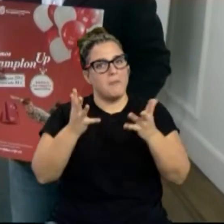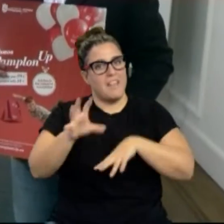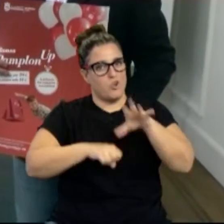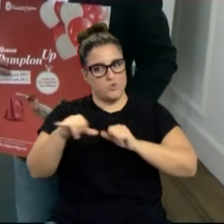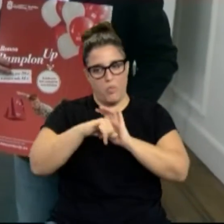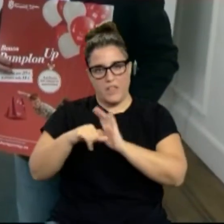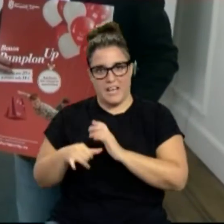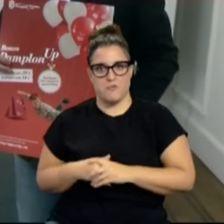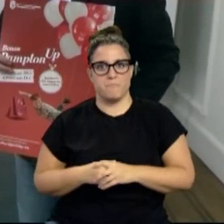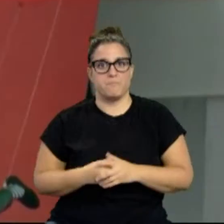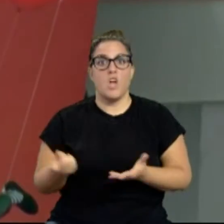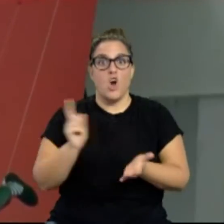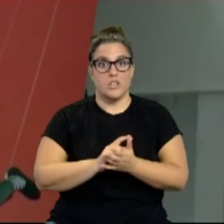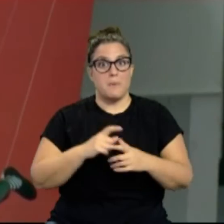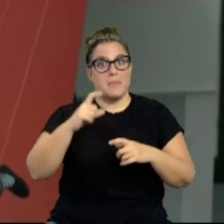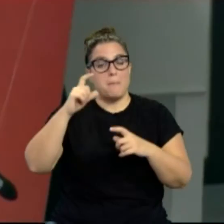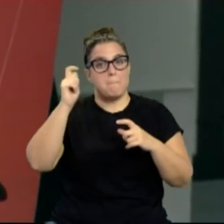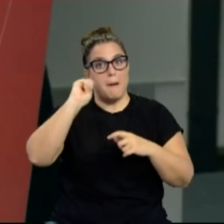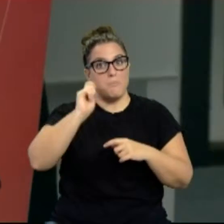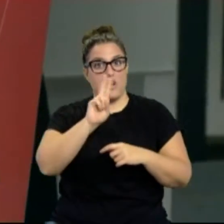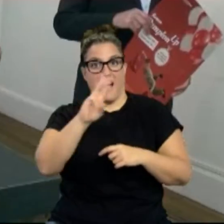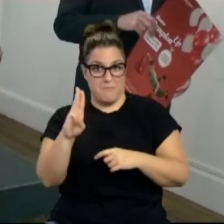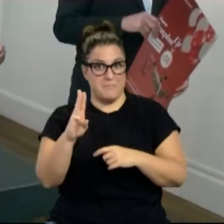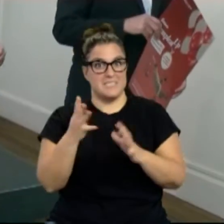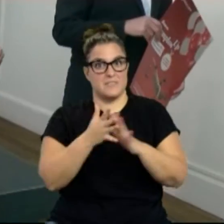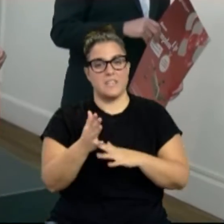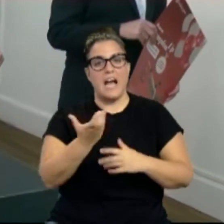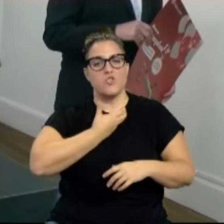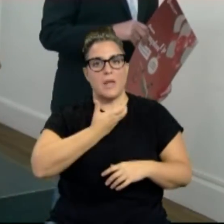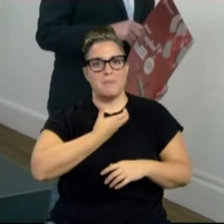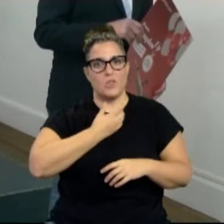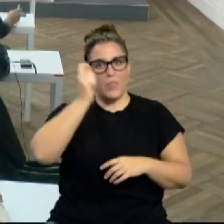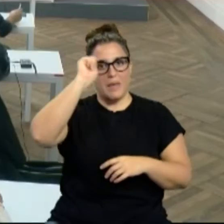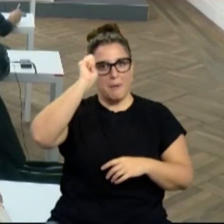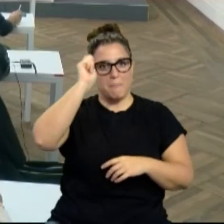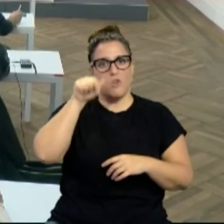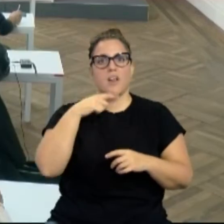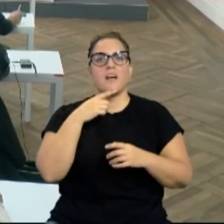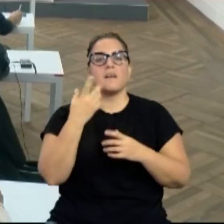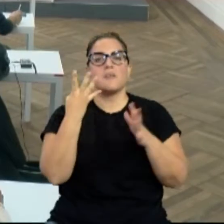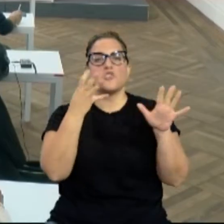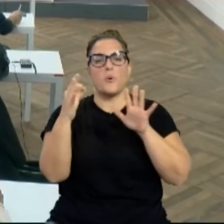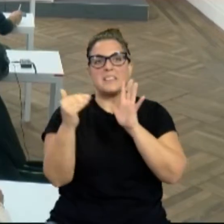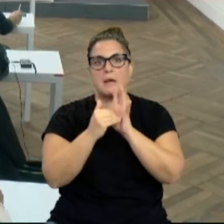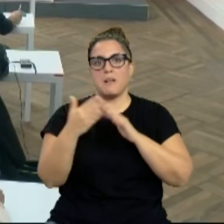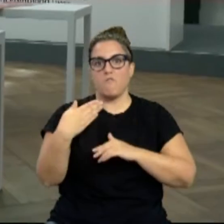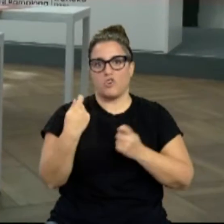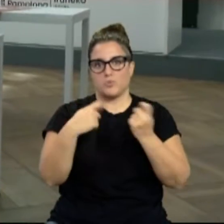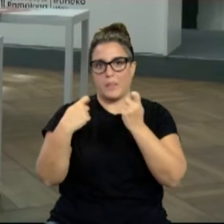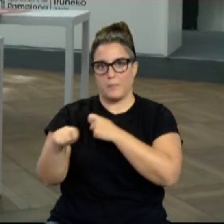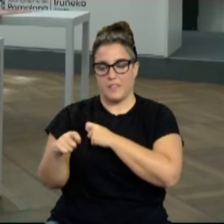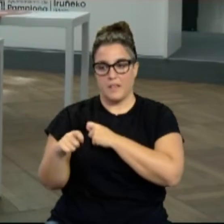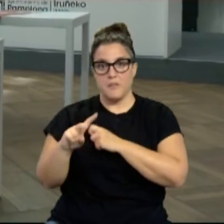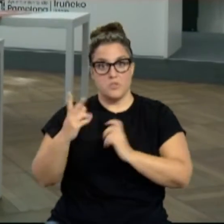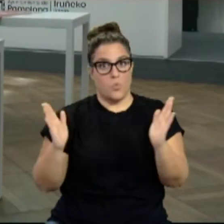Llega una nueva edición de Pamplona App. El Ayuntamiento de la capital Navarra pone a la venta 90.000 bonos. En esta segunda entrega participarán